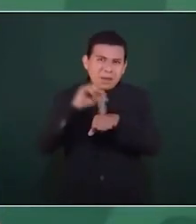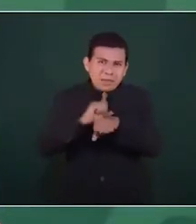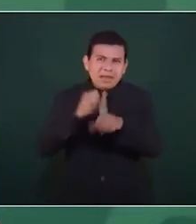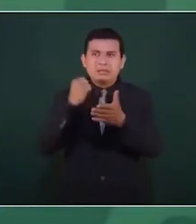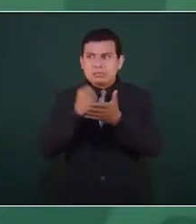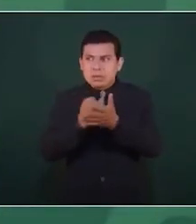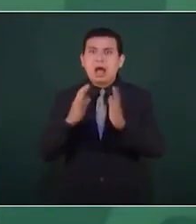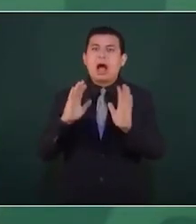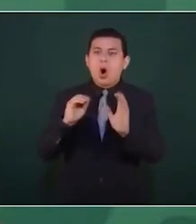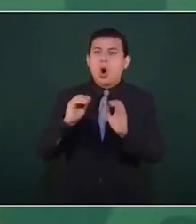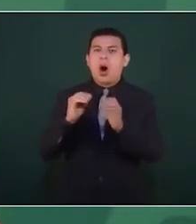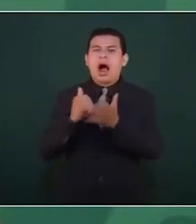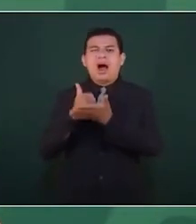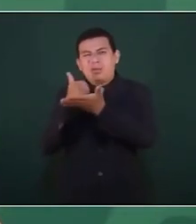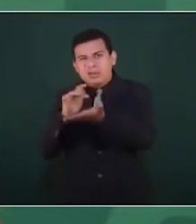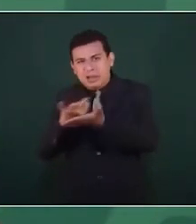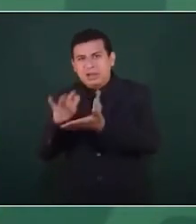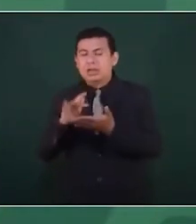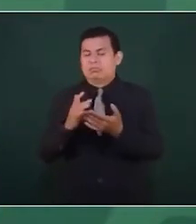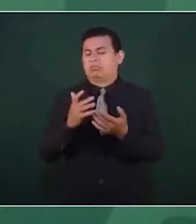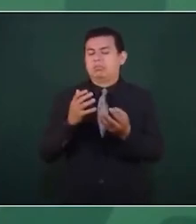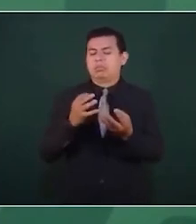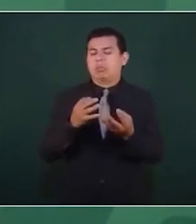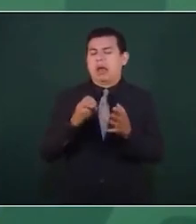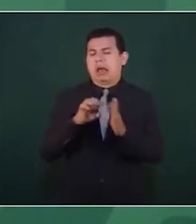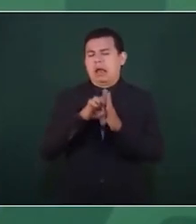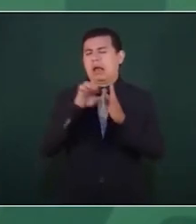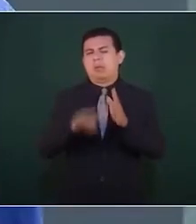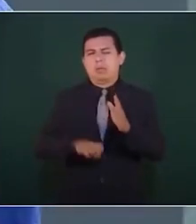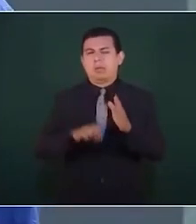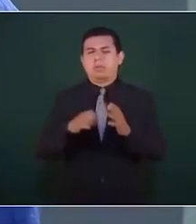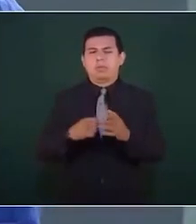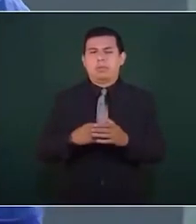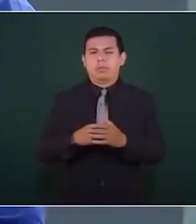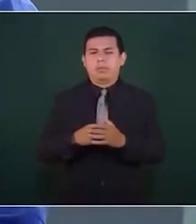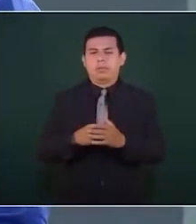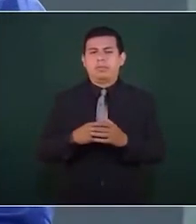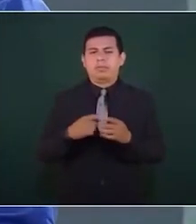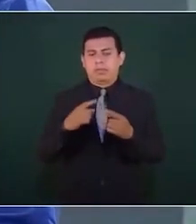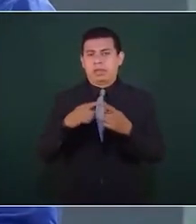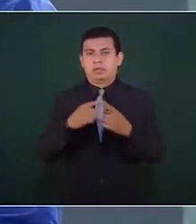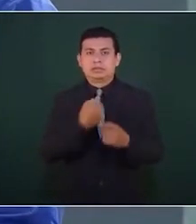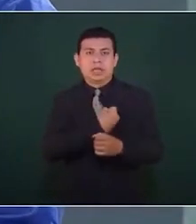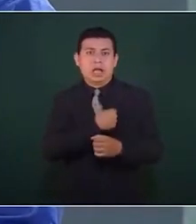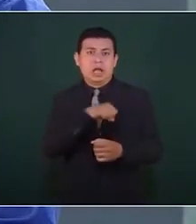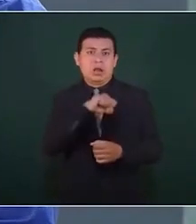fundamentales, como es el tema de salud,